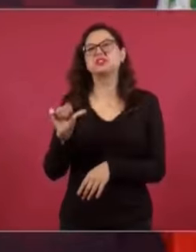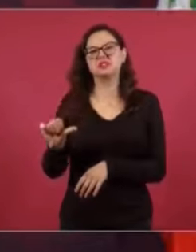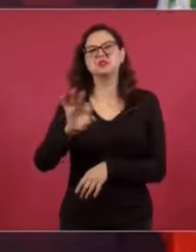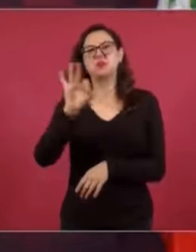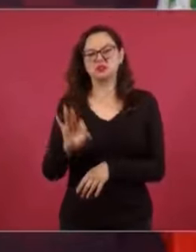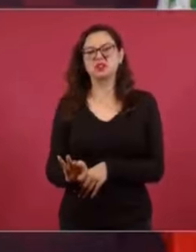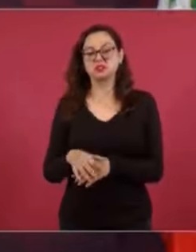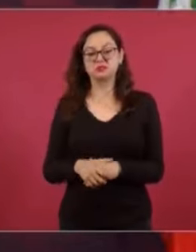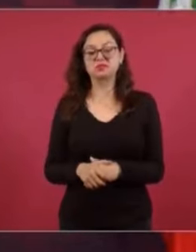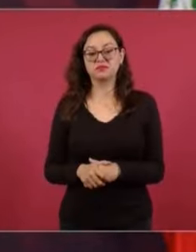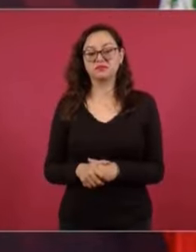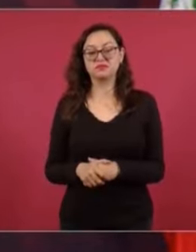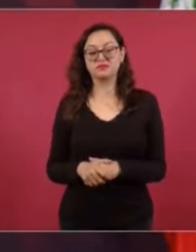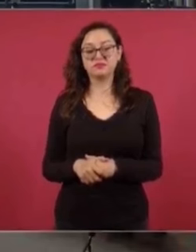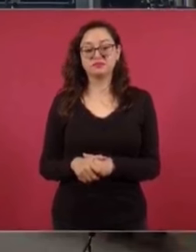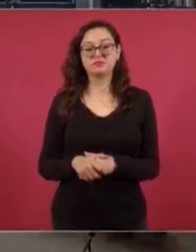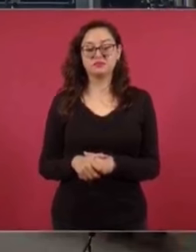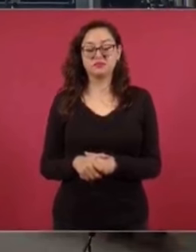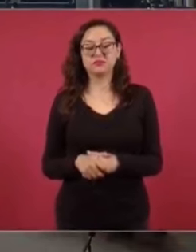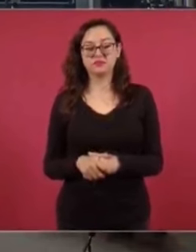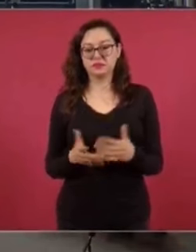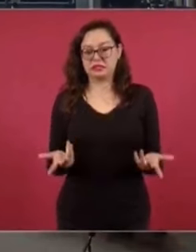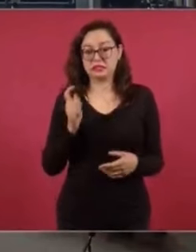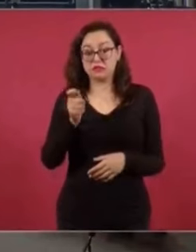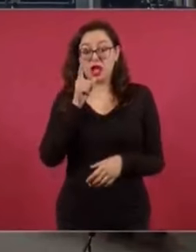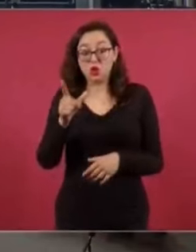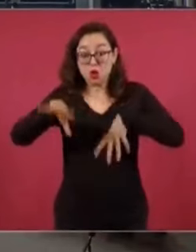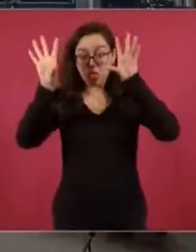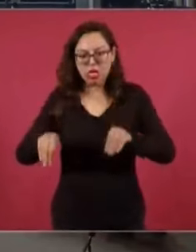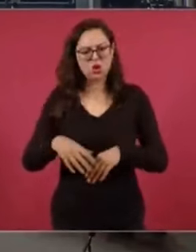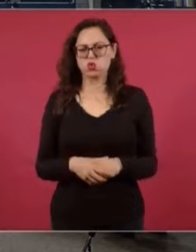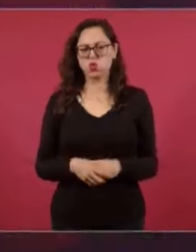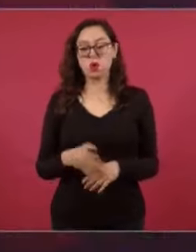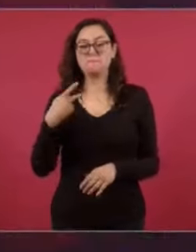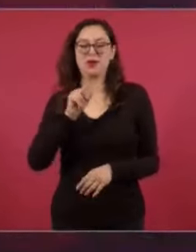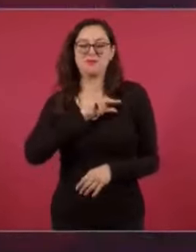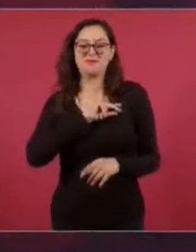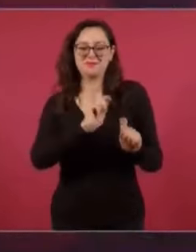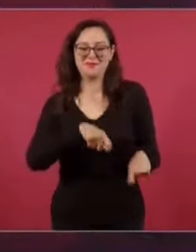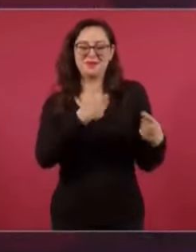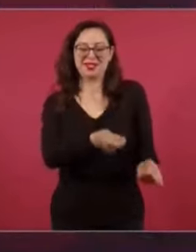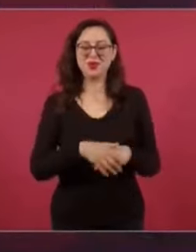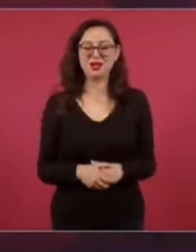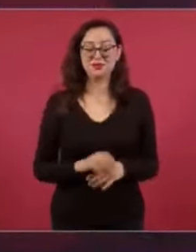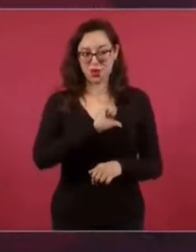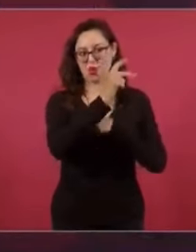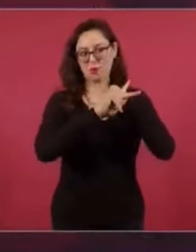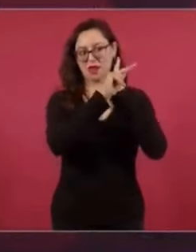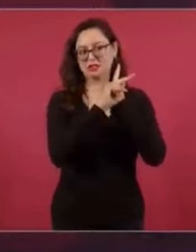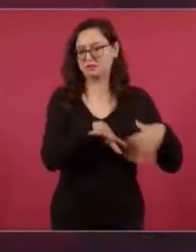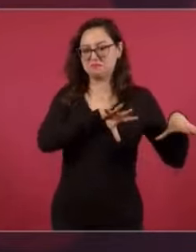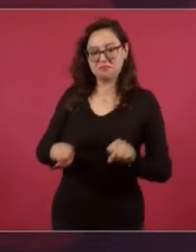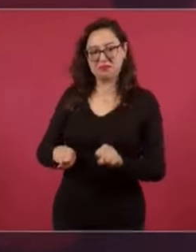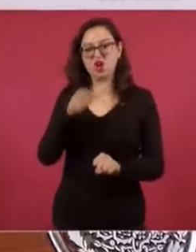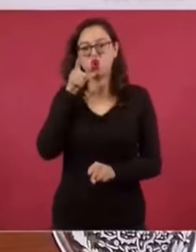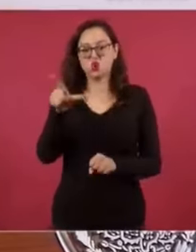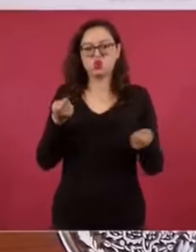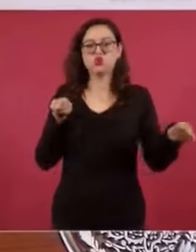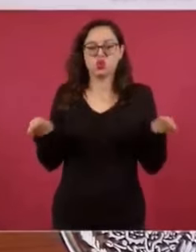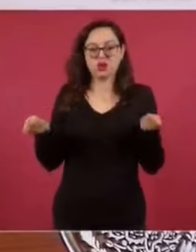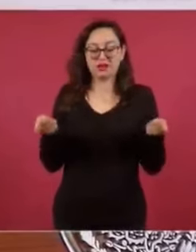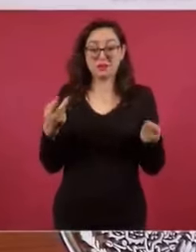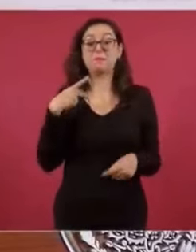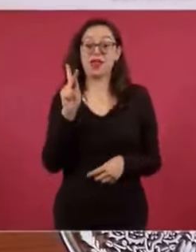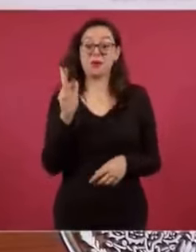Porque no nos íbamos a quedar sin luz. Nada más que iban a venir a dar el servicio las empresas extranjeras. Ese era el modelo. Lo que sí iba a suceder es que